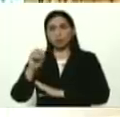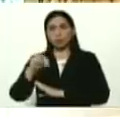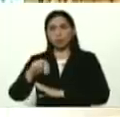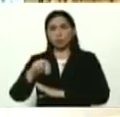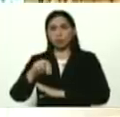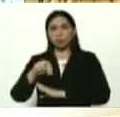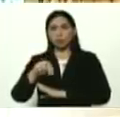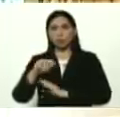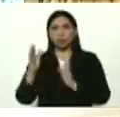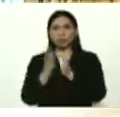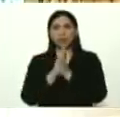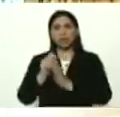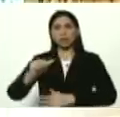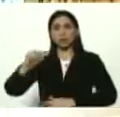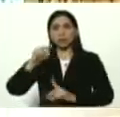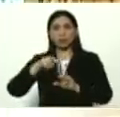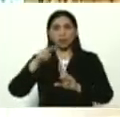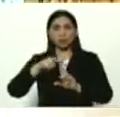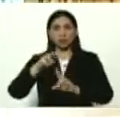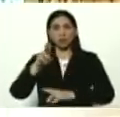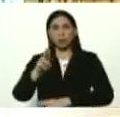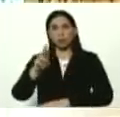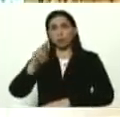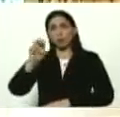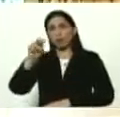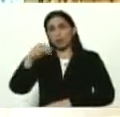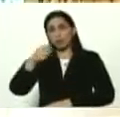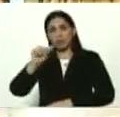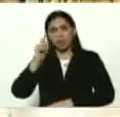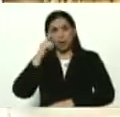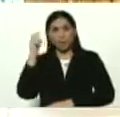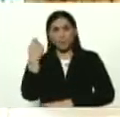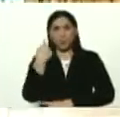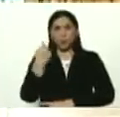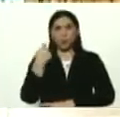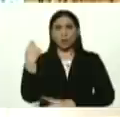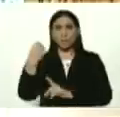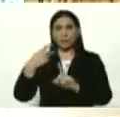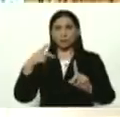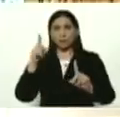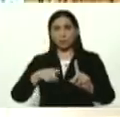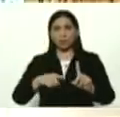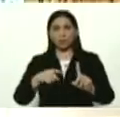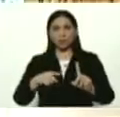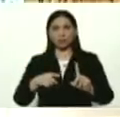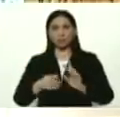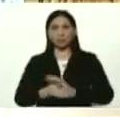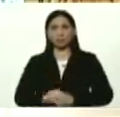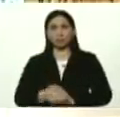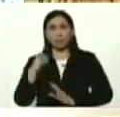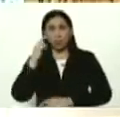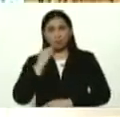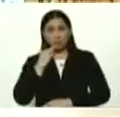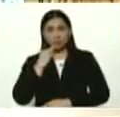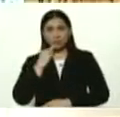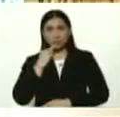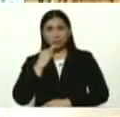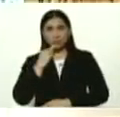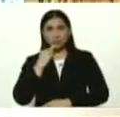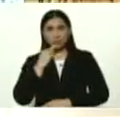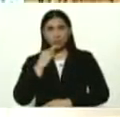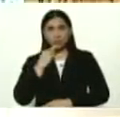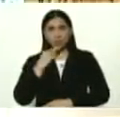Táchira, Ureña, de Apure, de Amazona y de Santalén de Guayrén. Los que